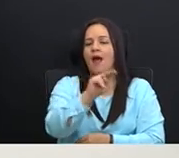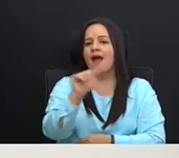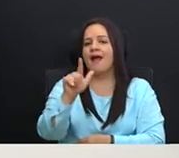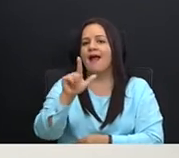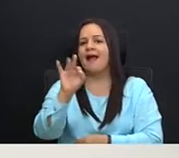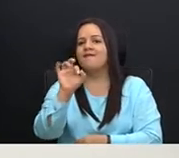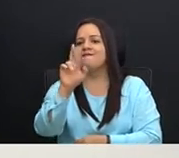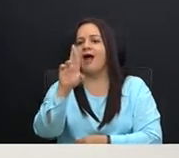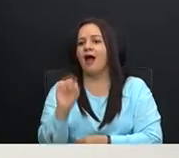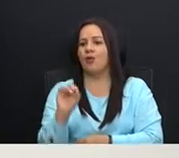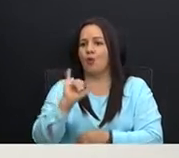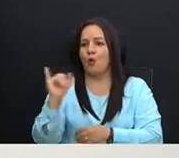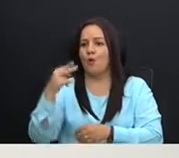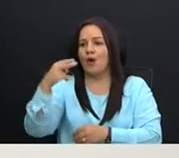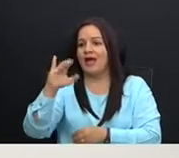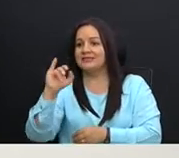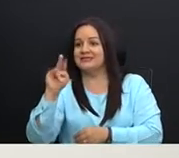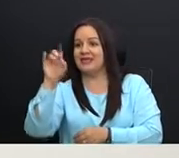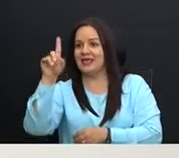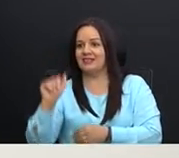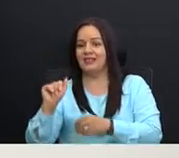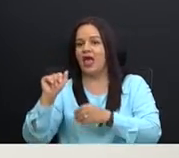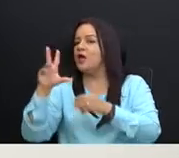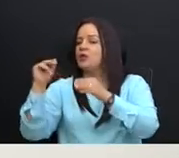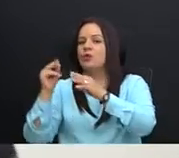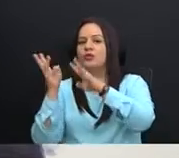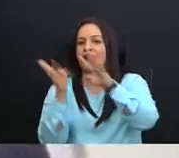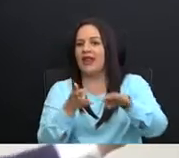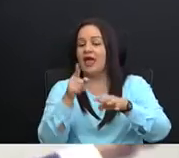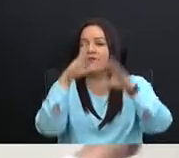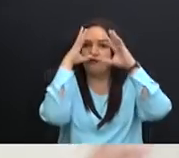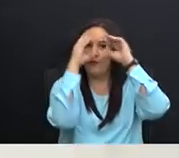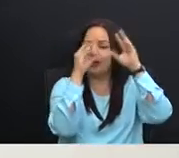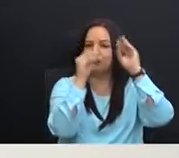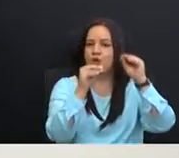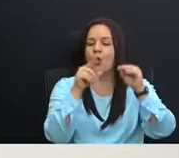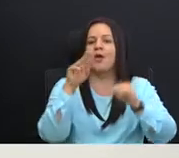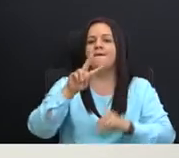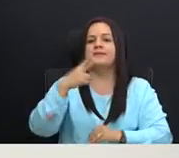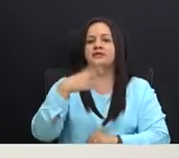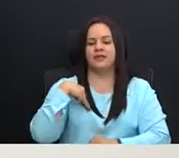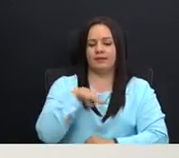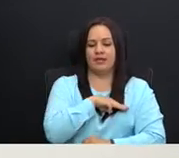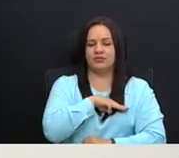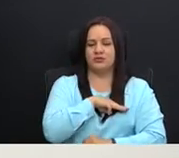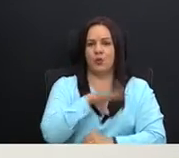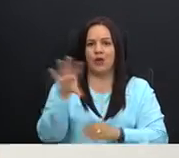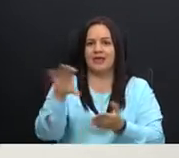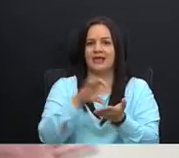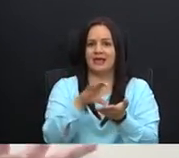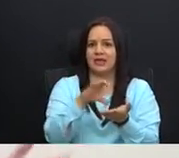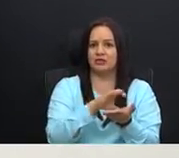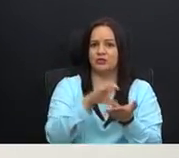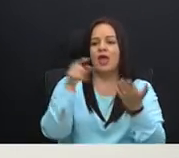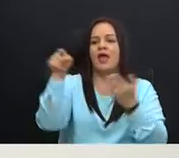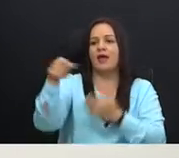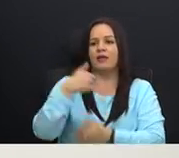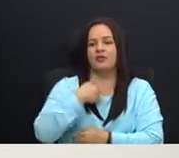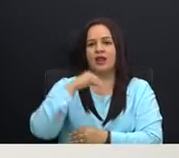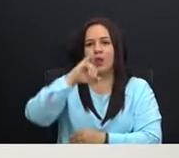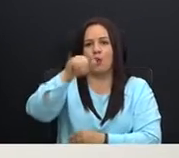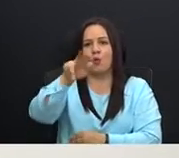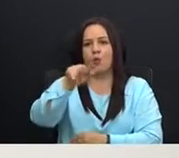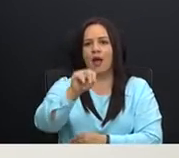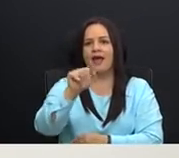no traslada información y les nega información a ustedes, lo trasladan de viceministro de ingresos. Allá lo tienen a Juan Alfaro,